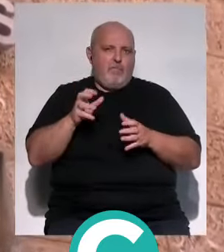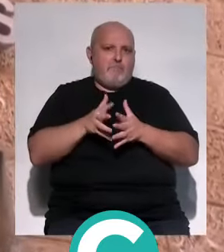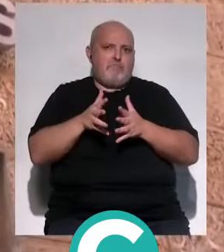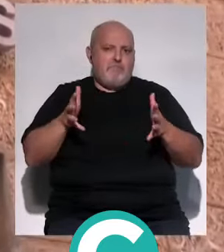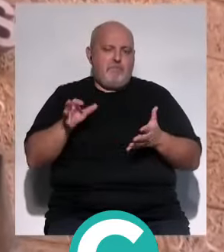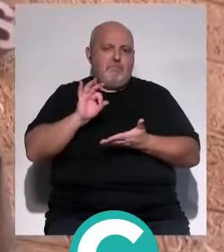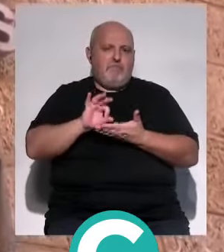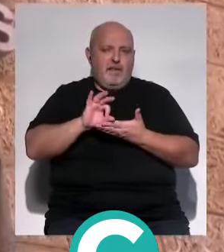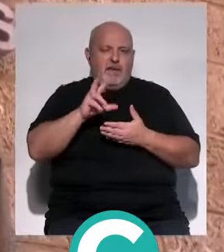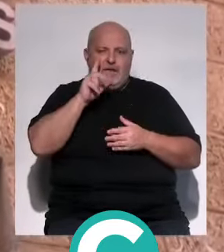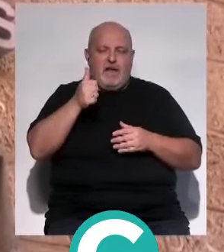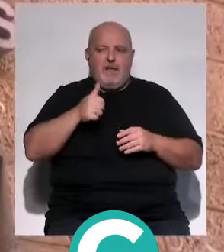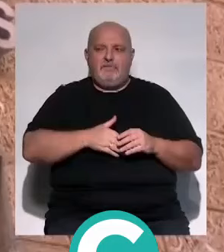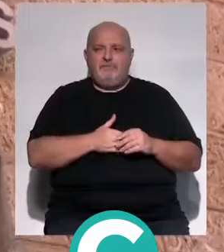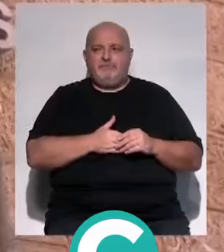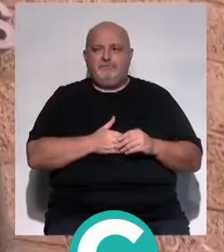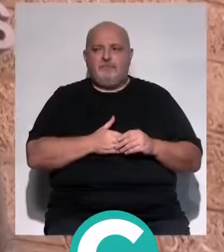centro de HLA La Salud.